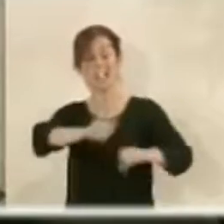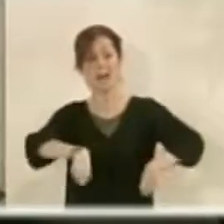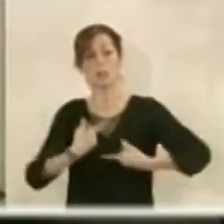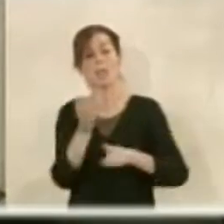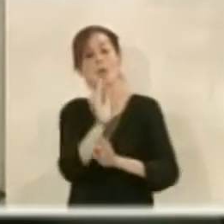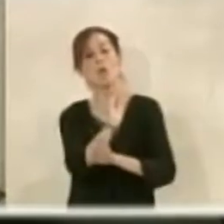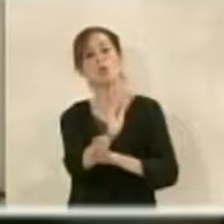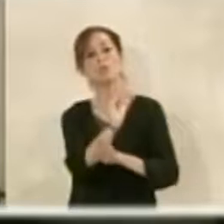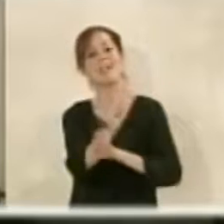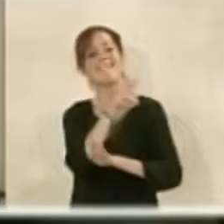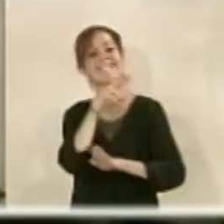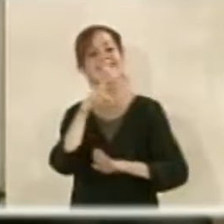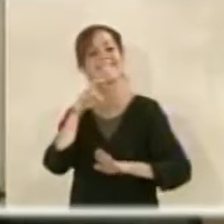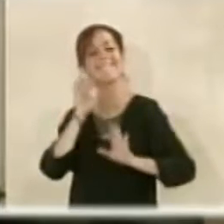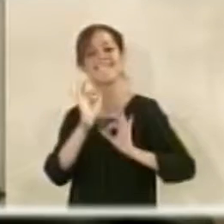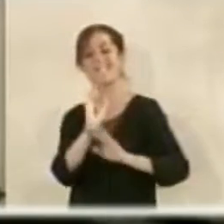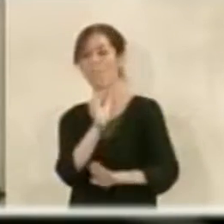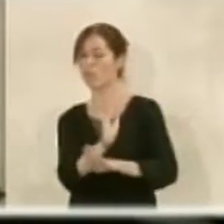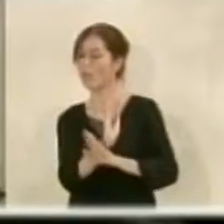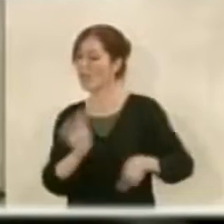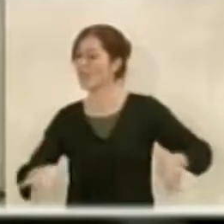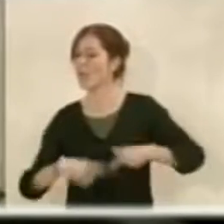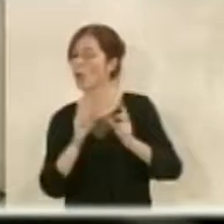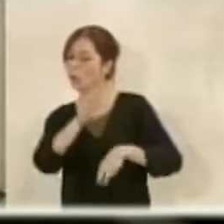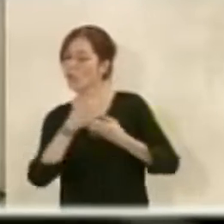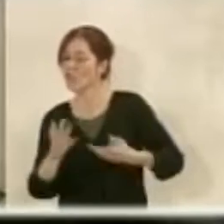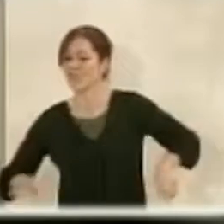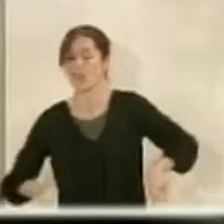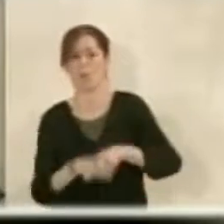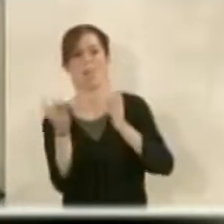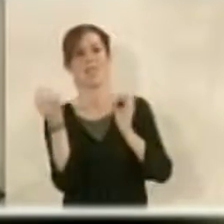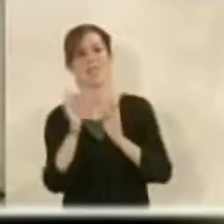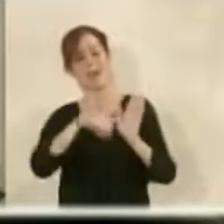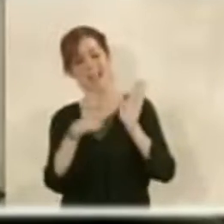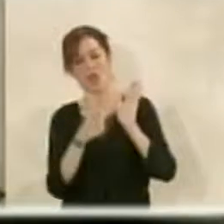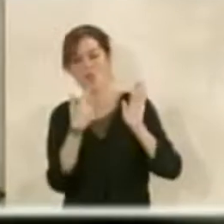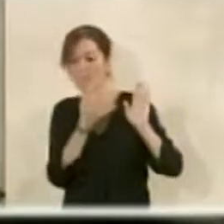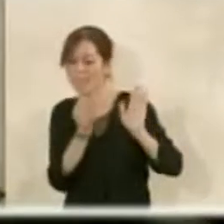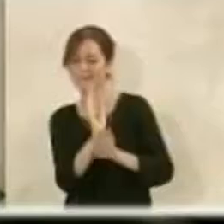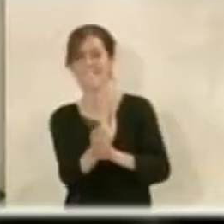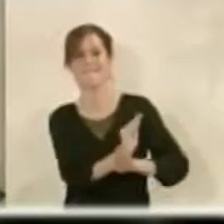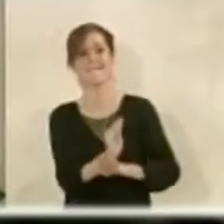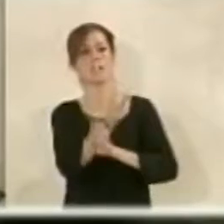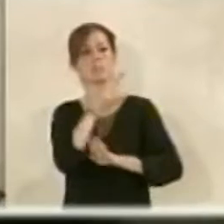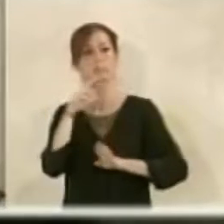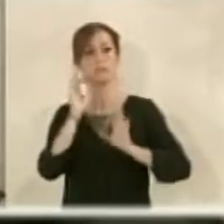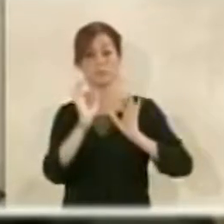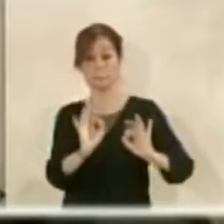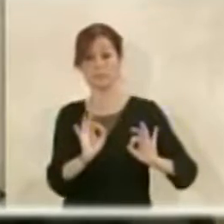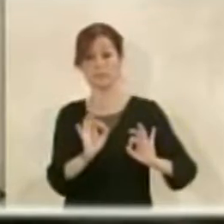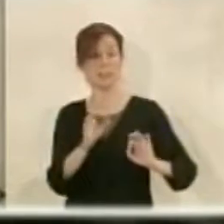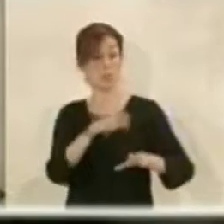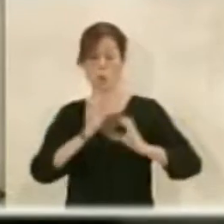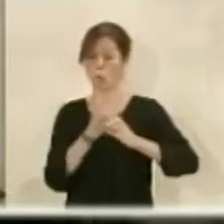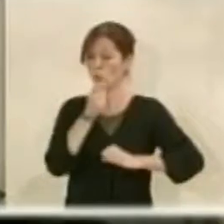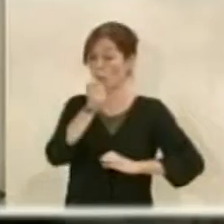ante cualquier actuación fuera la que fuera, la que se hiciera allí dentro de la legislación vigente. Por lo tanto, esa siempre ha